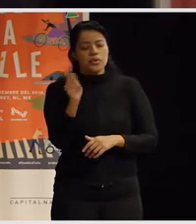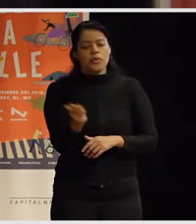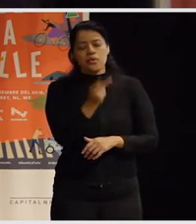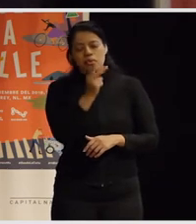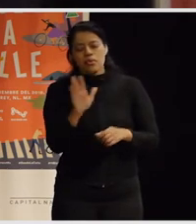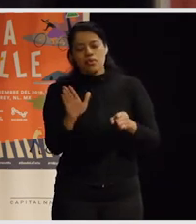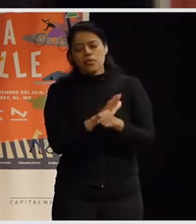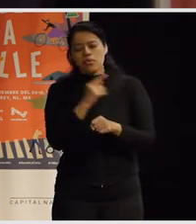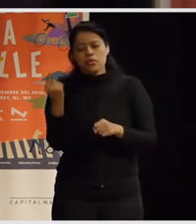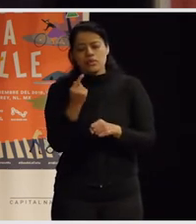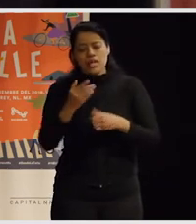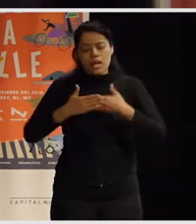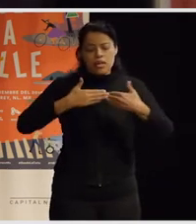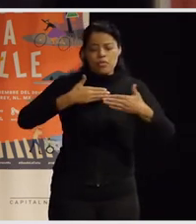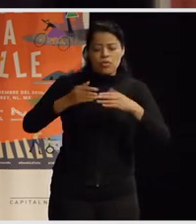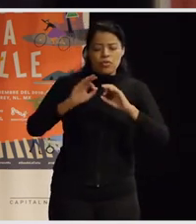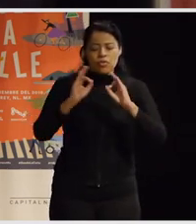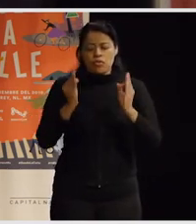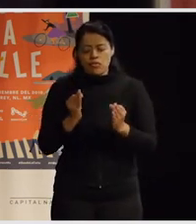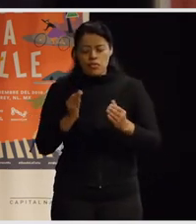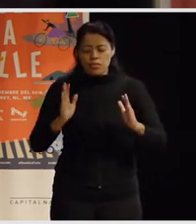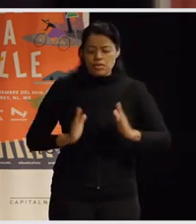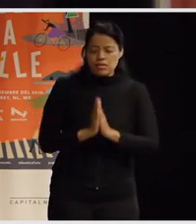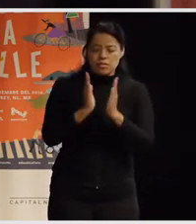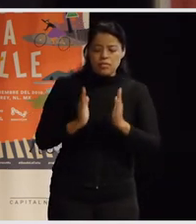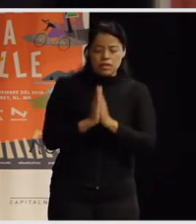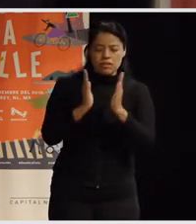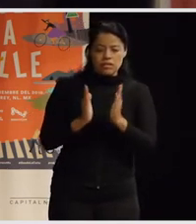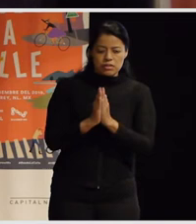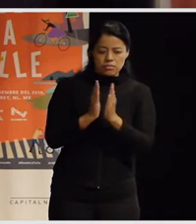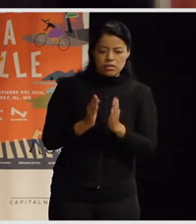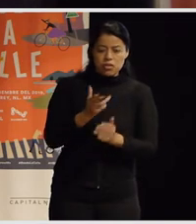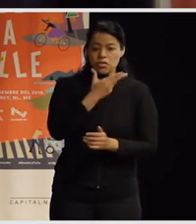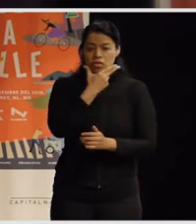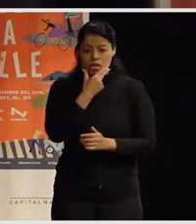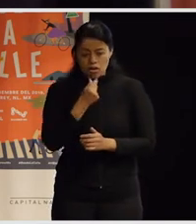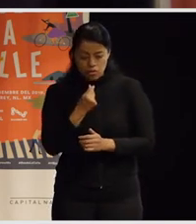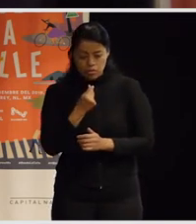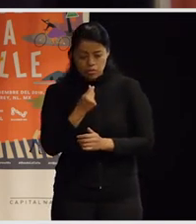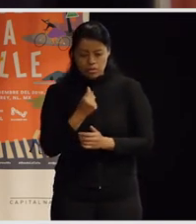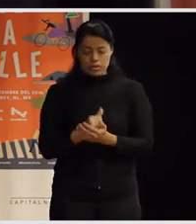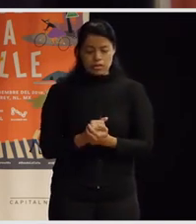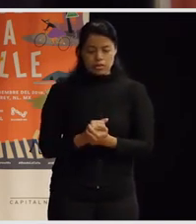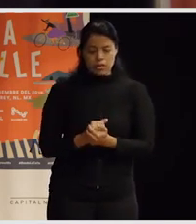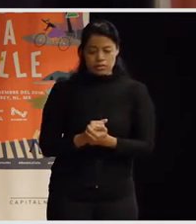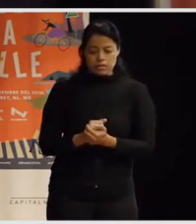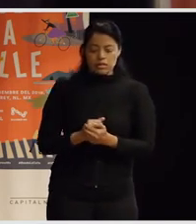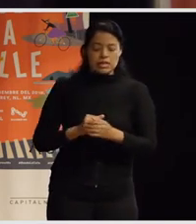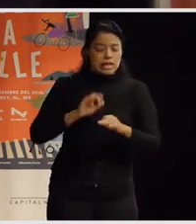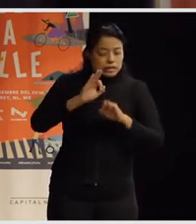por si hay modelos de participación de hombres que están realmente